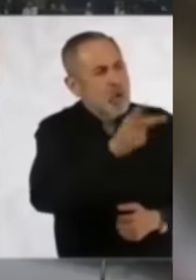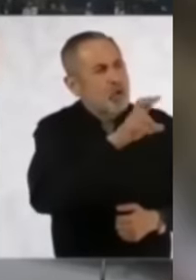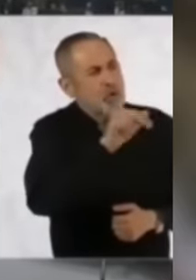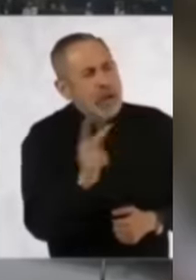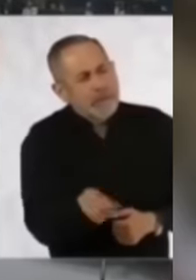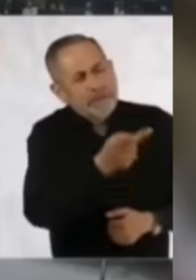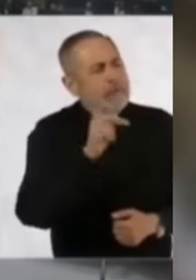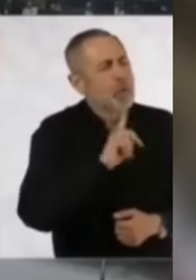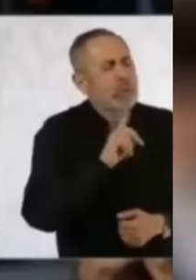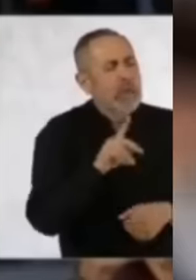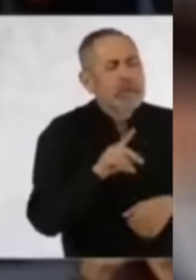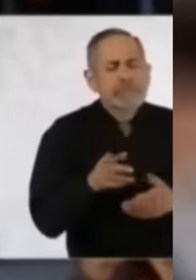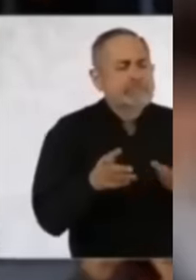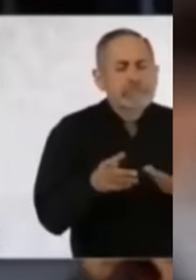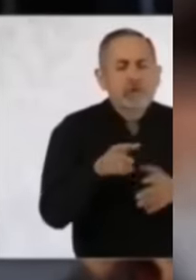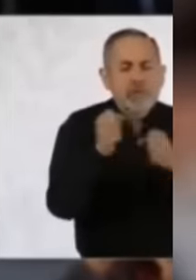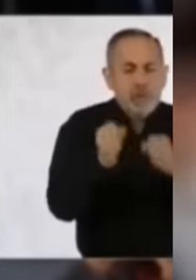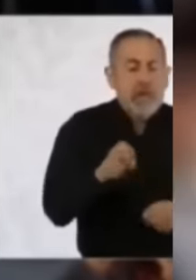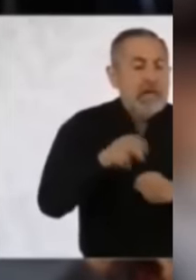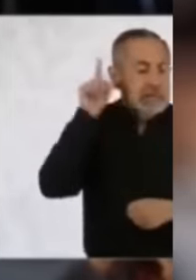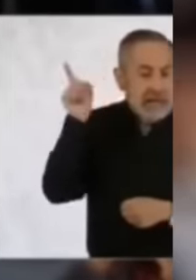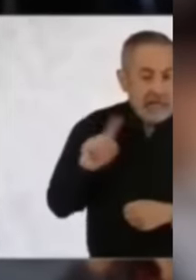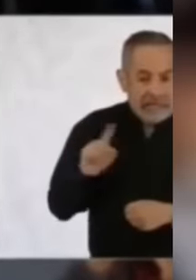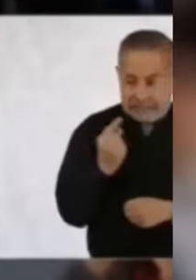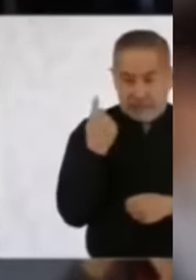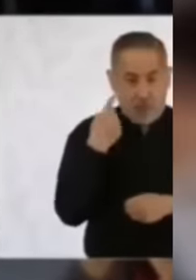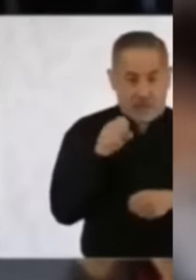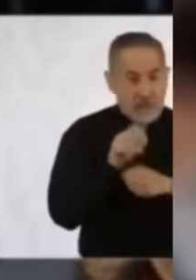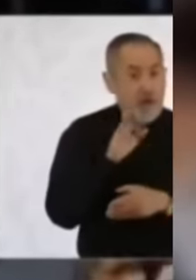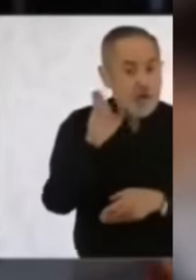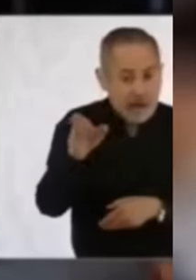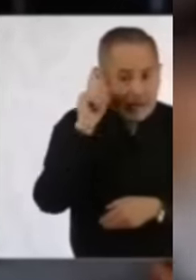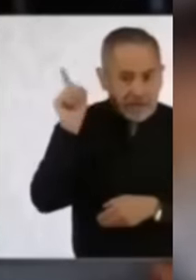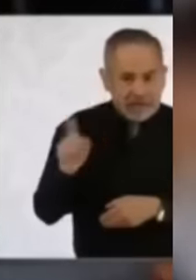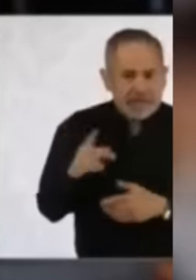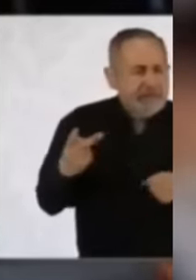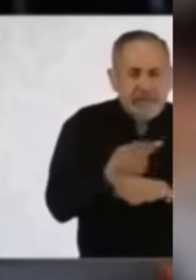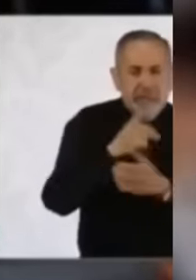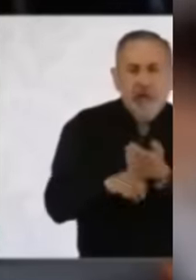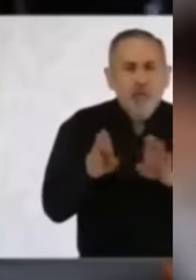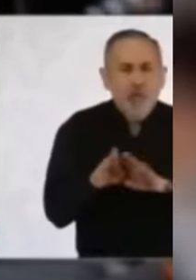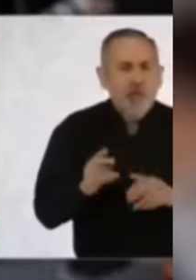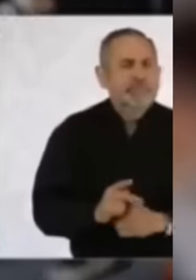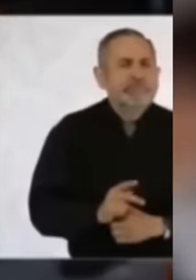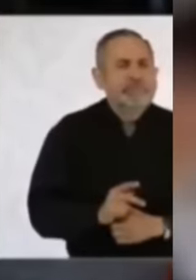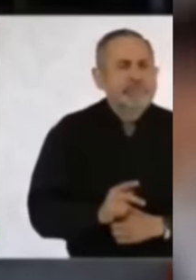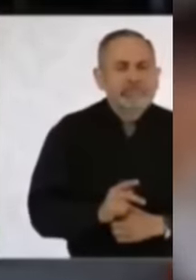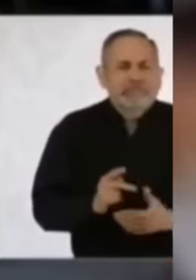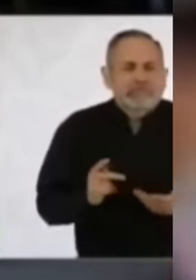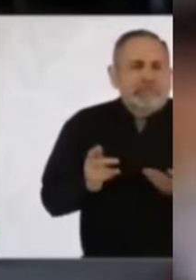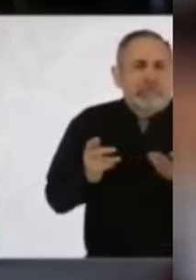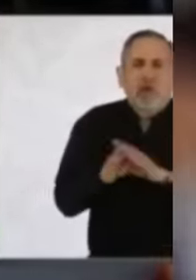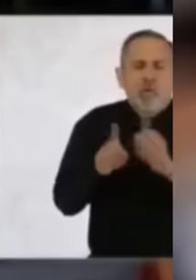cuando una periodista venezolana la cuestionó de forma incisiva sobre el tema de seguridad en México.